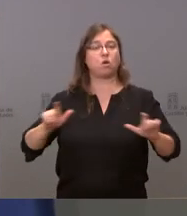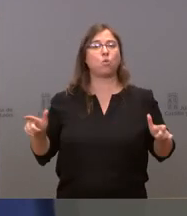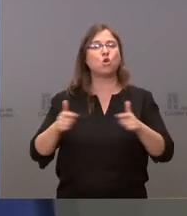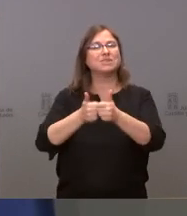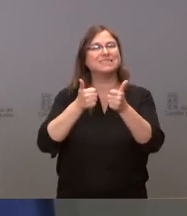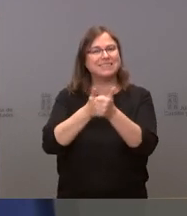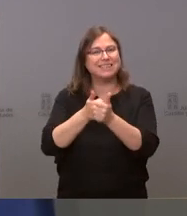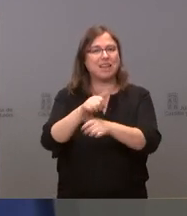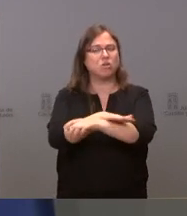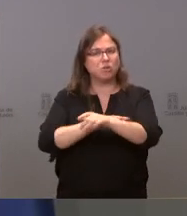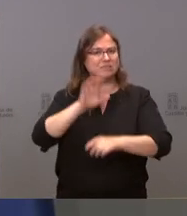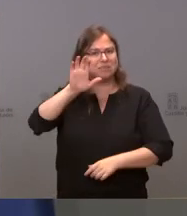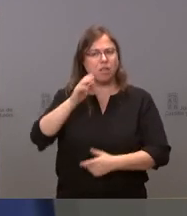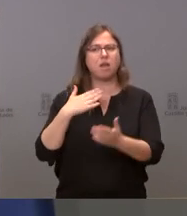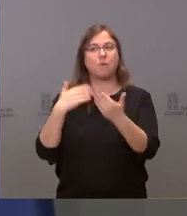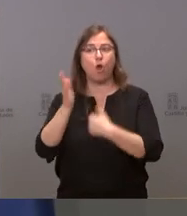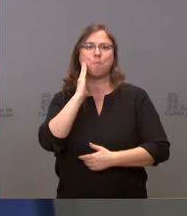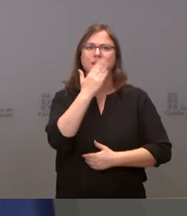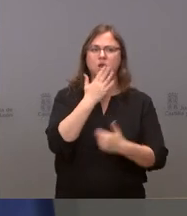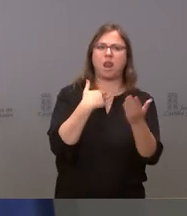la Expoblación, también se lo planteamos en persona.